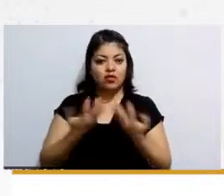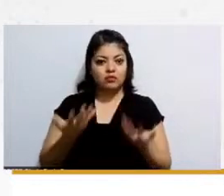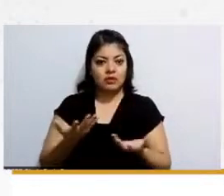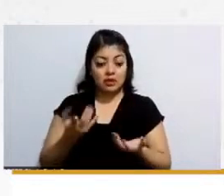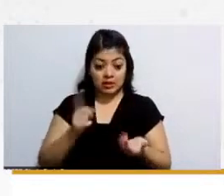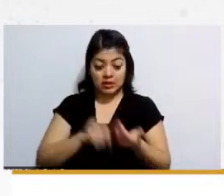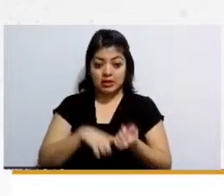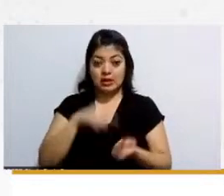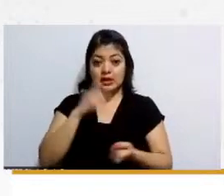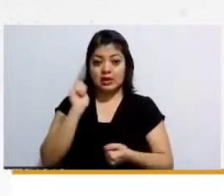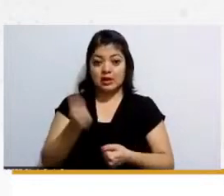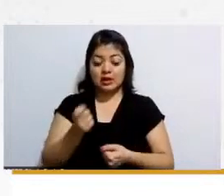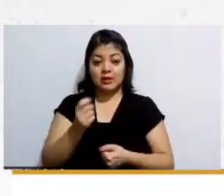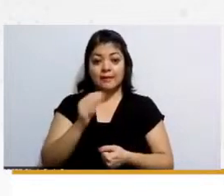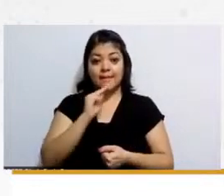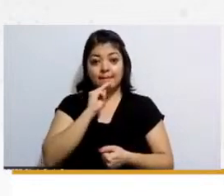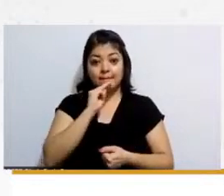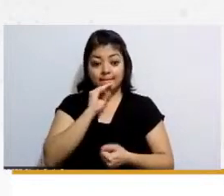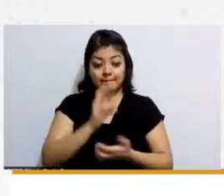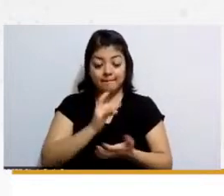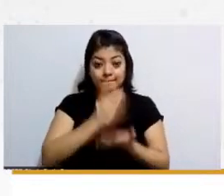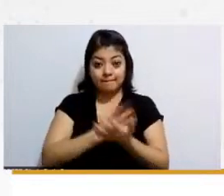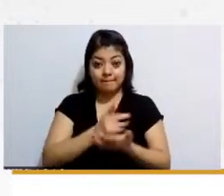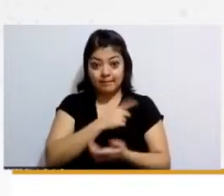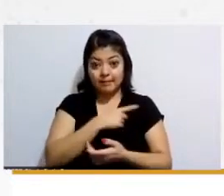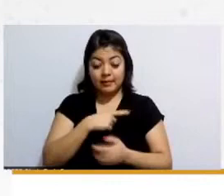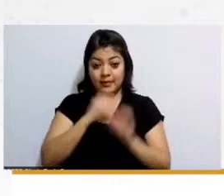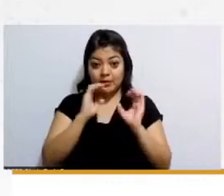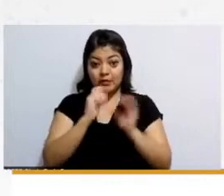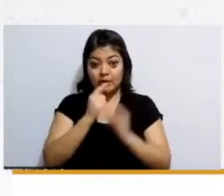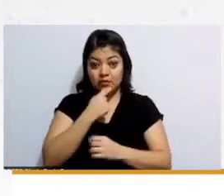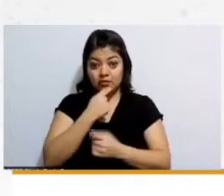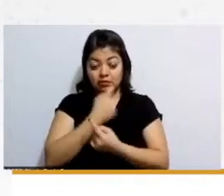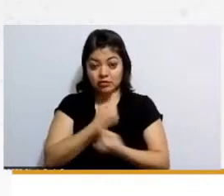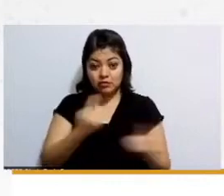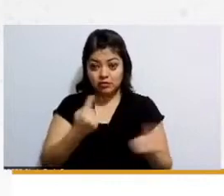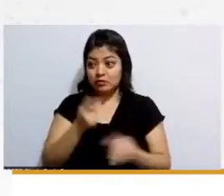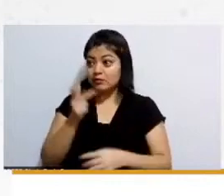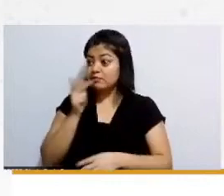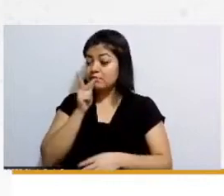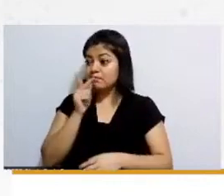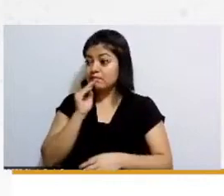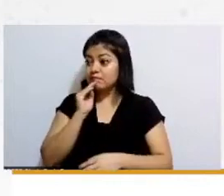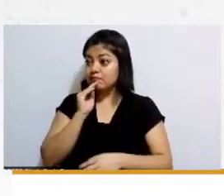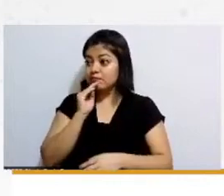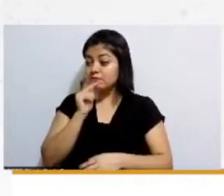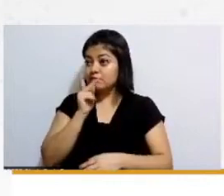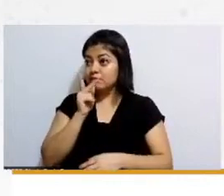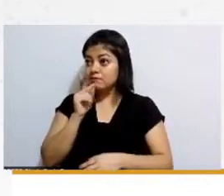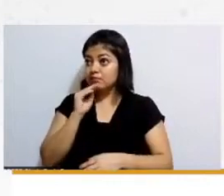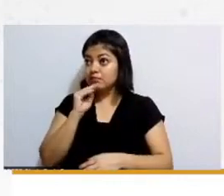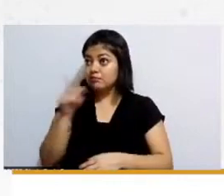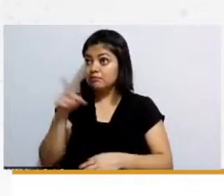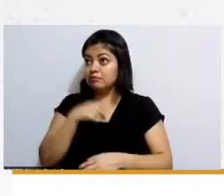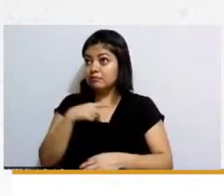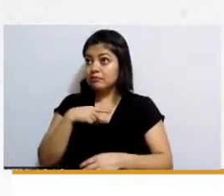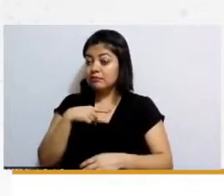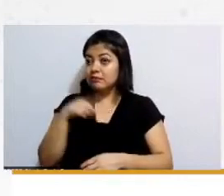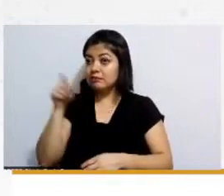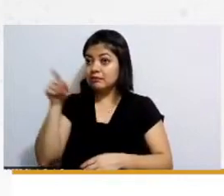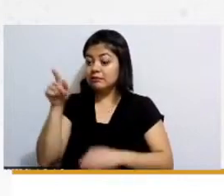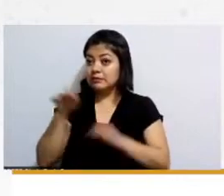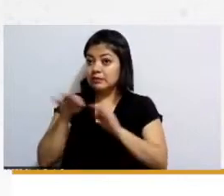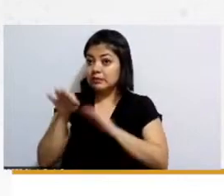que solo las mamás tienen que cuidar a los niños y que los papás tienen que trabajar entonces aquí nos marca